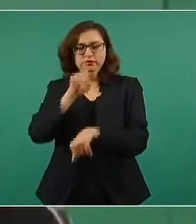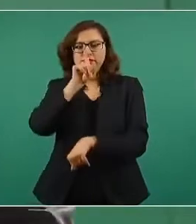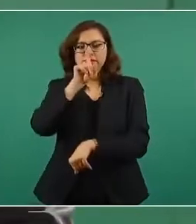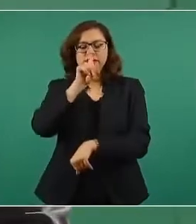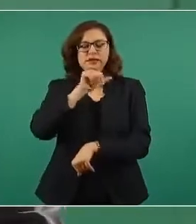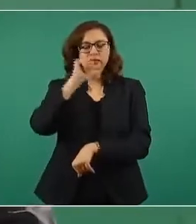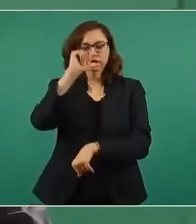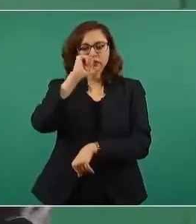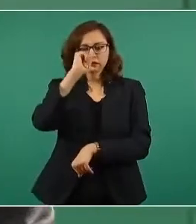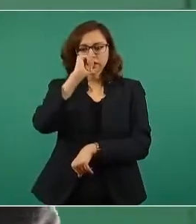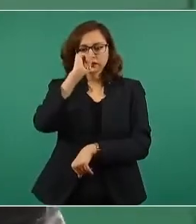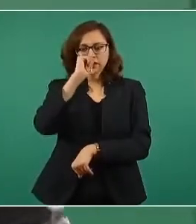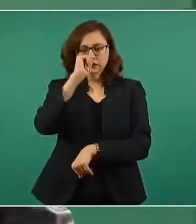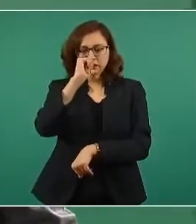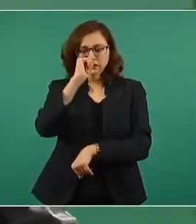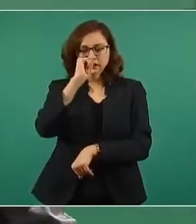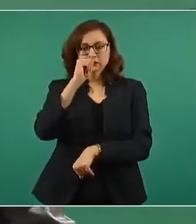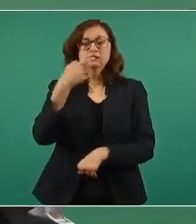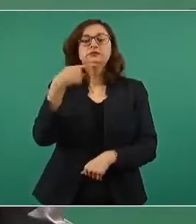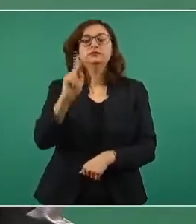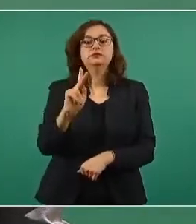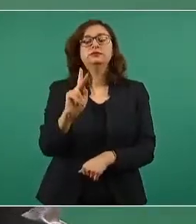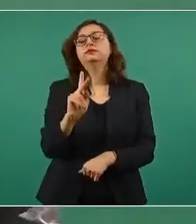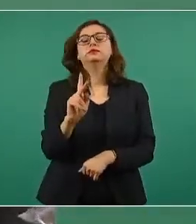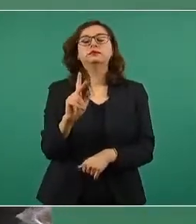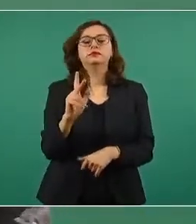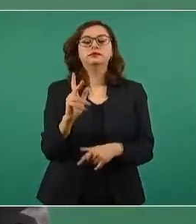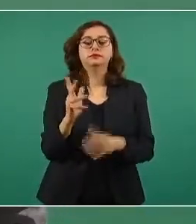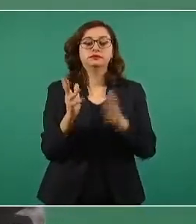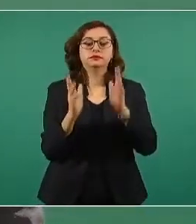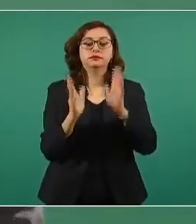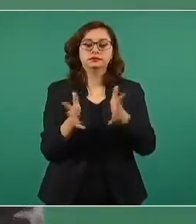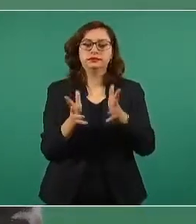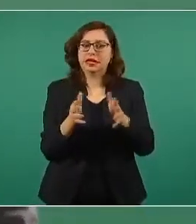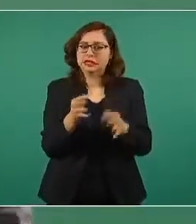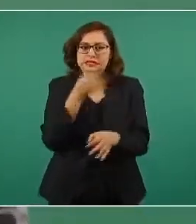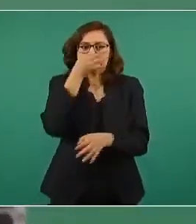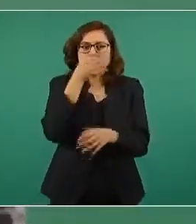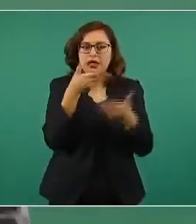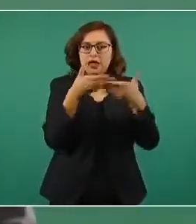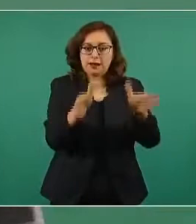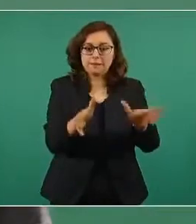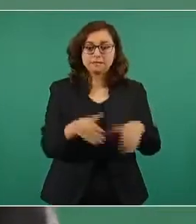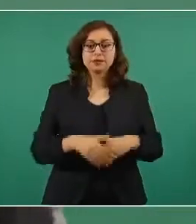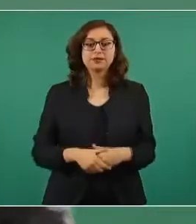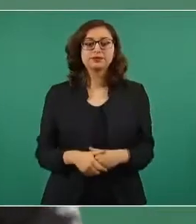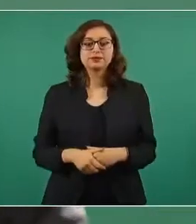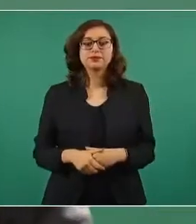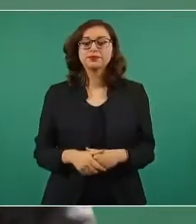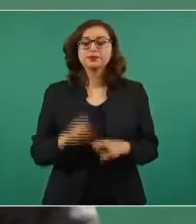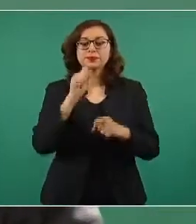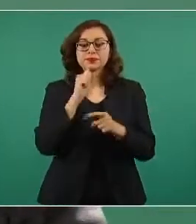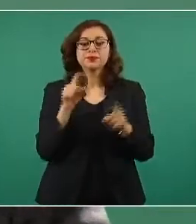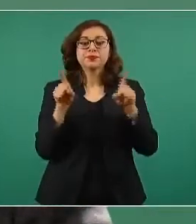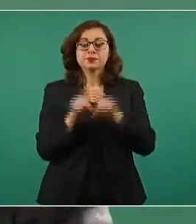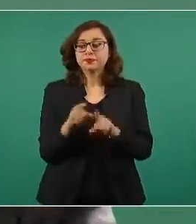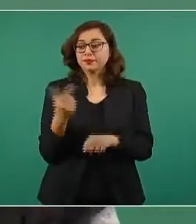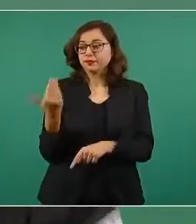Pero ya estamos en vía de solucionar. Esto de la carretera que fuimos ahora es lo mismo,